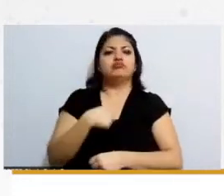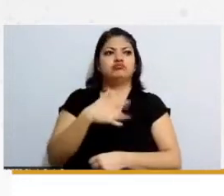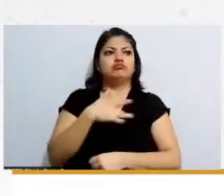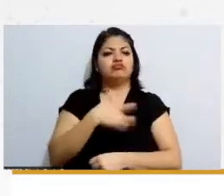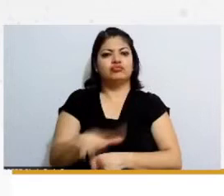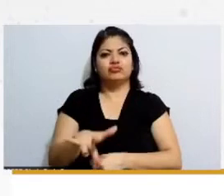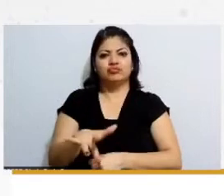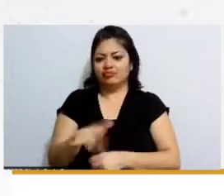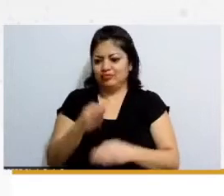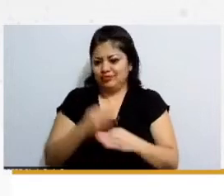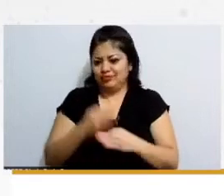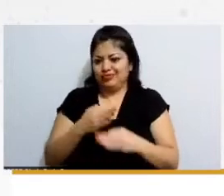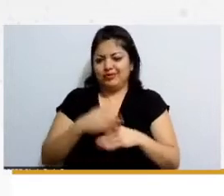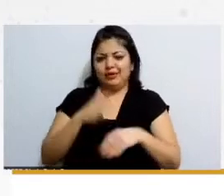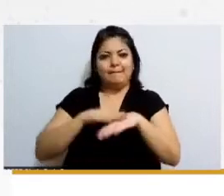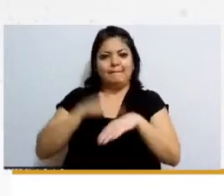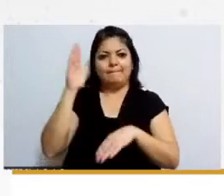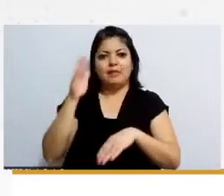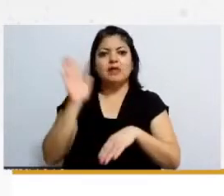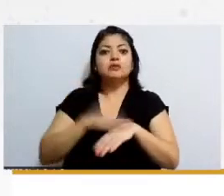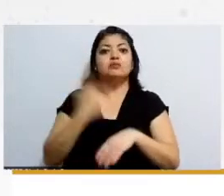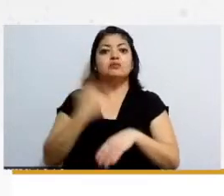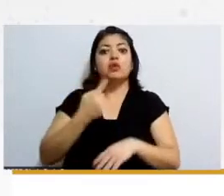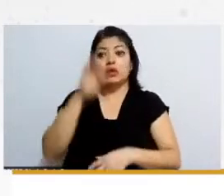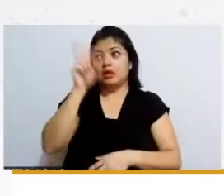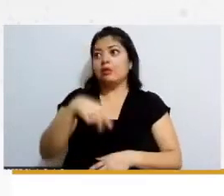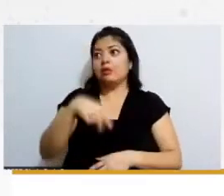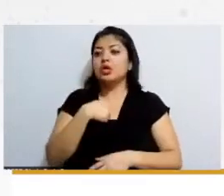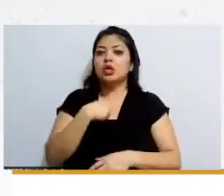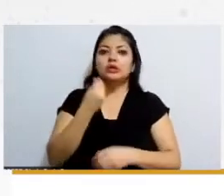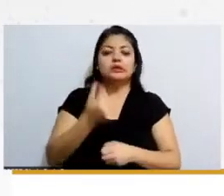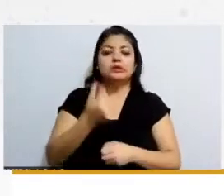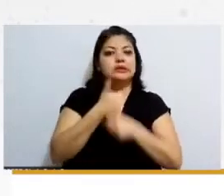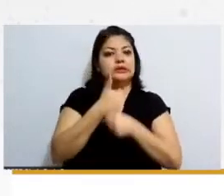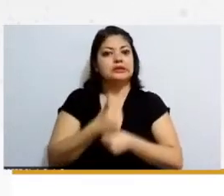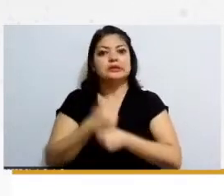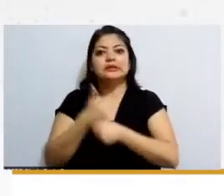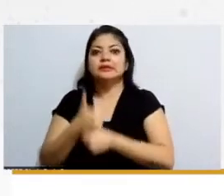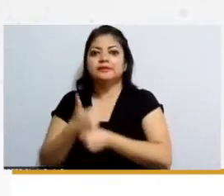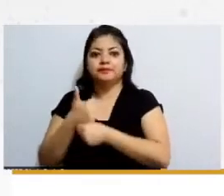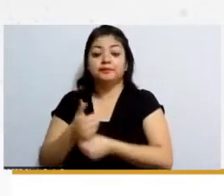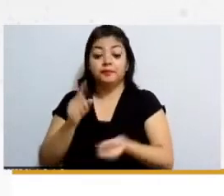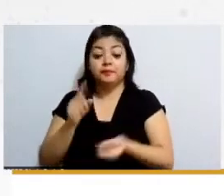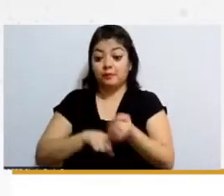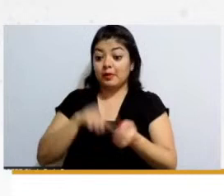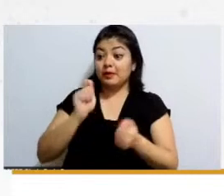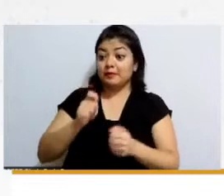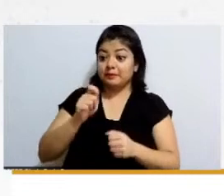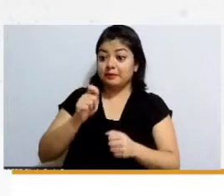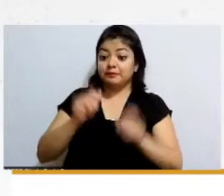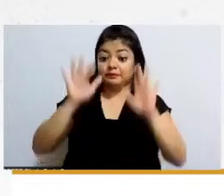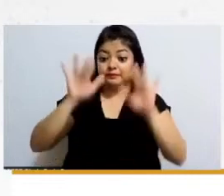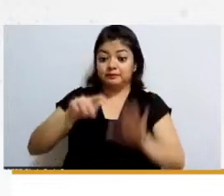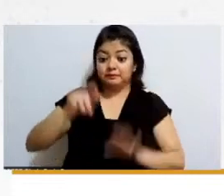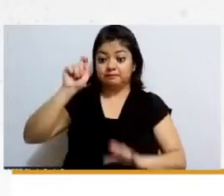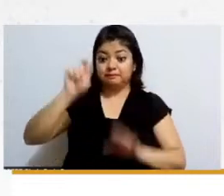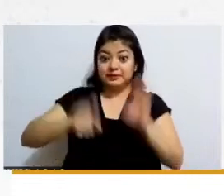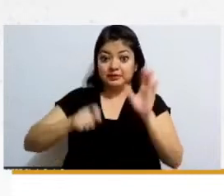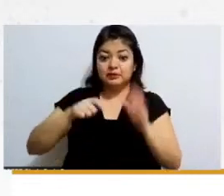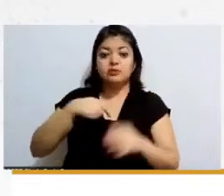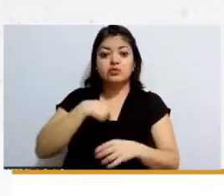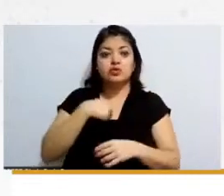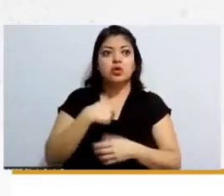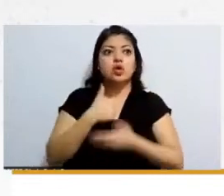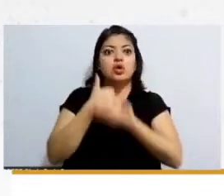anteriormente porque para mí era un suplicio la verdad estas sentencias que había antes yo sufría